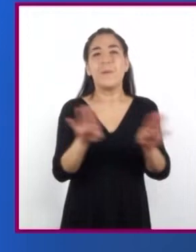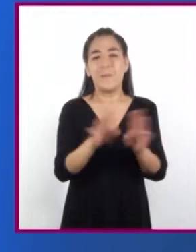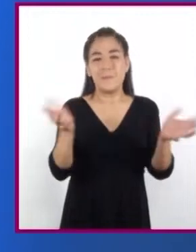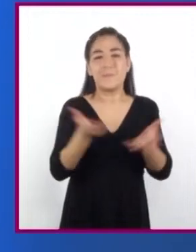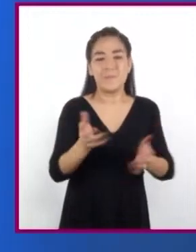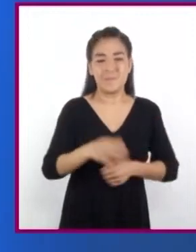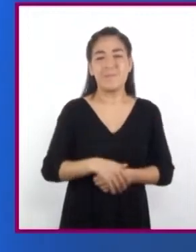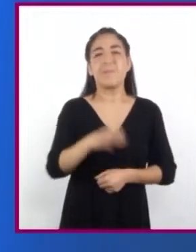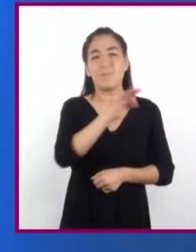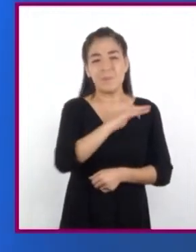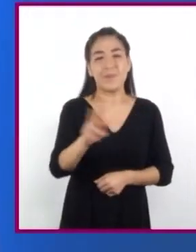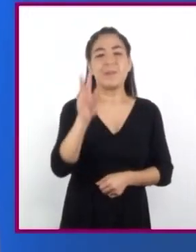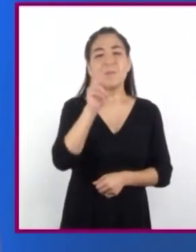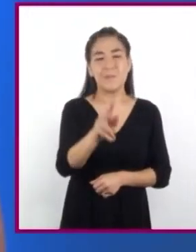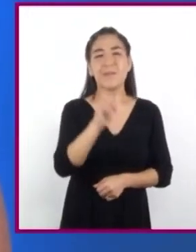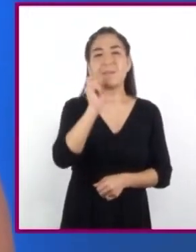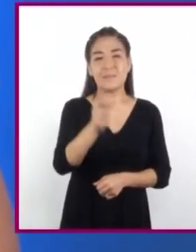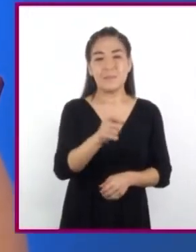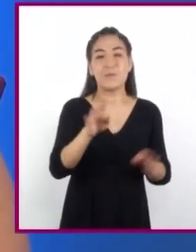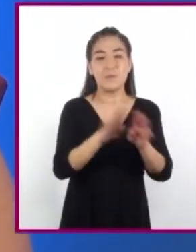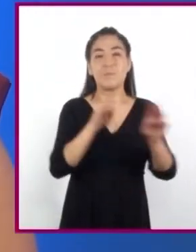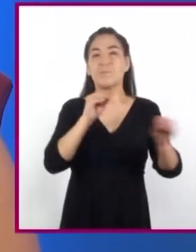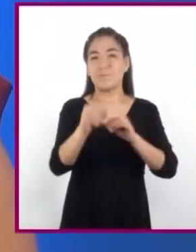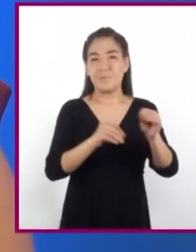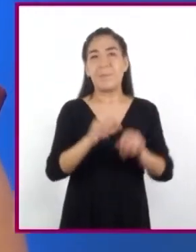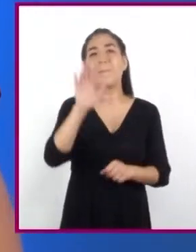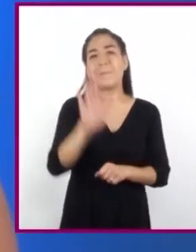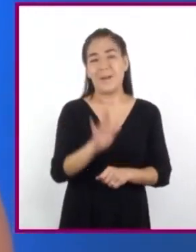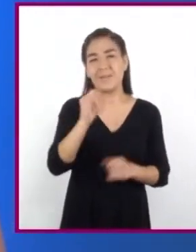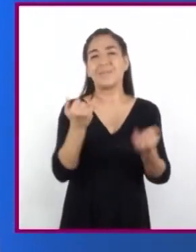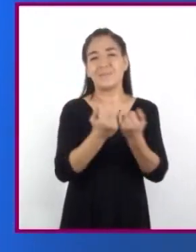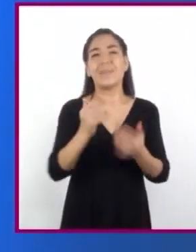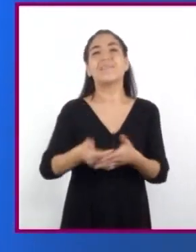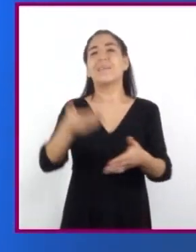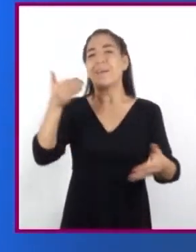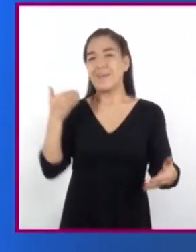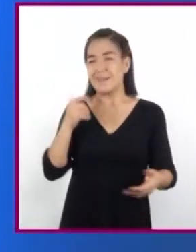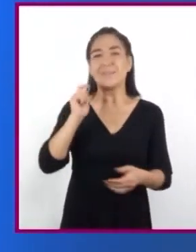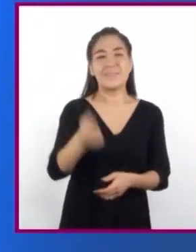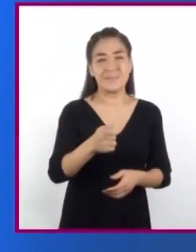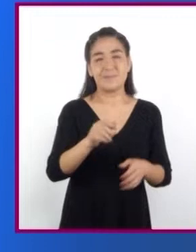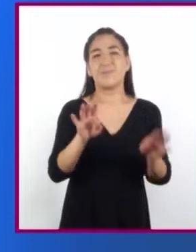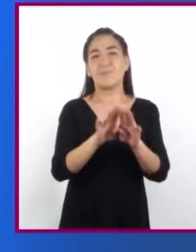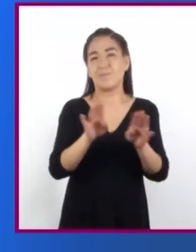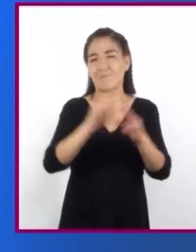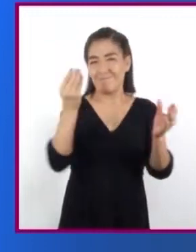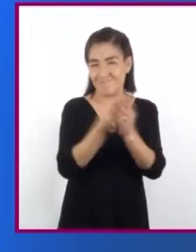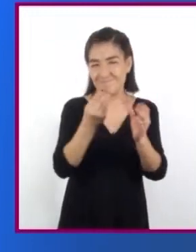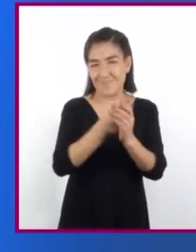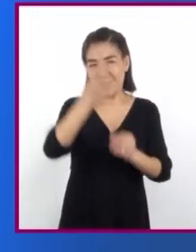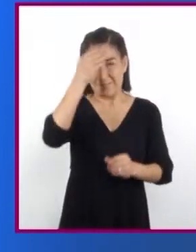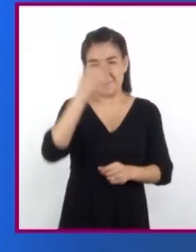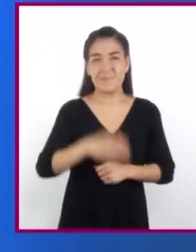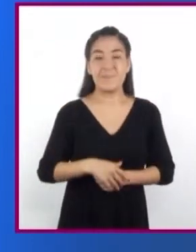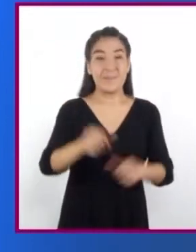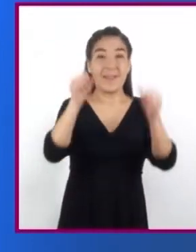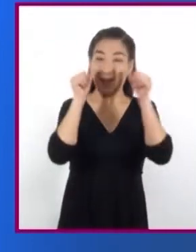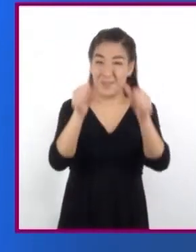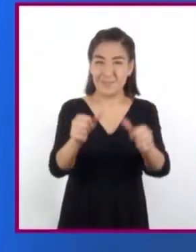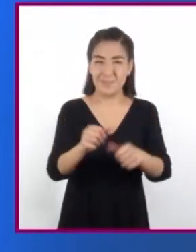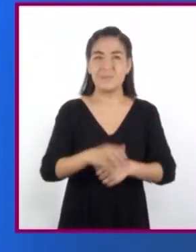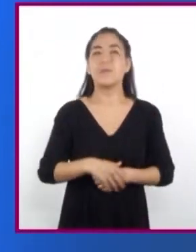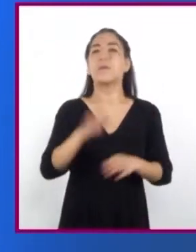y podrán observar que el método es parecido al que realizaron en las lecciones pasadas. Pongan atención